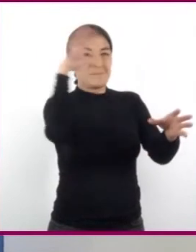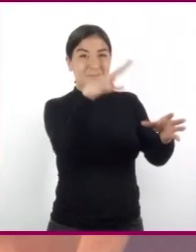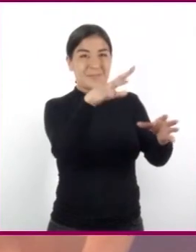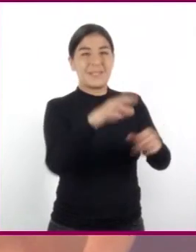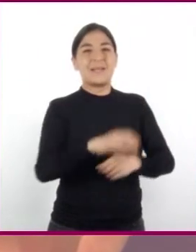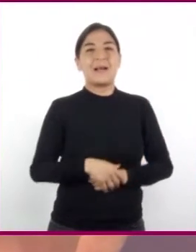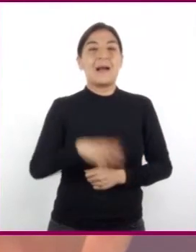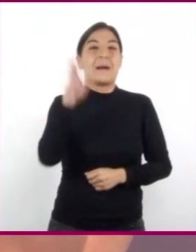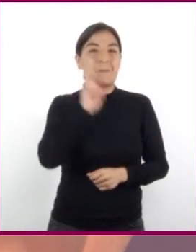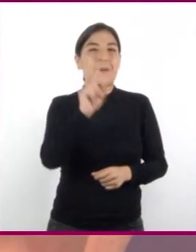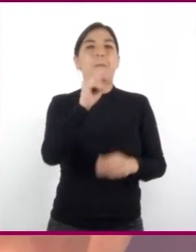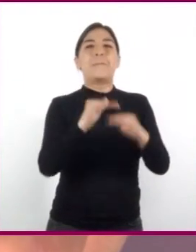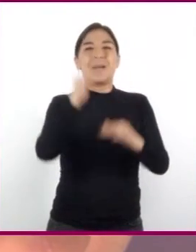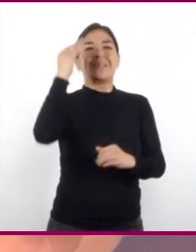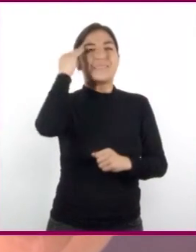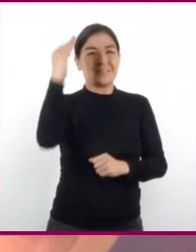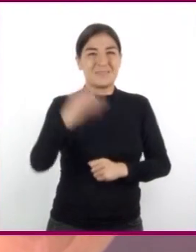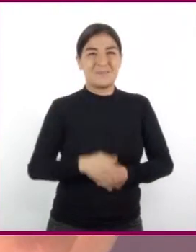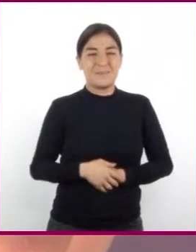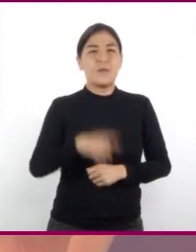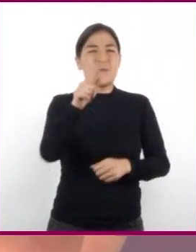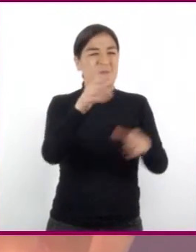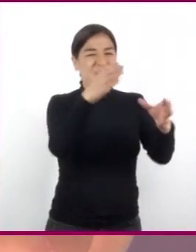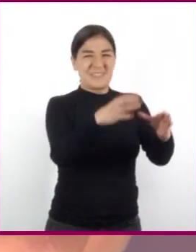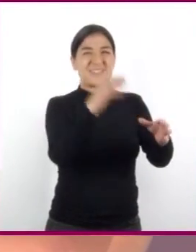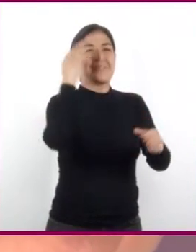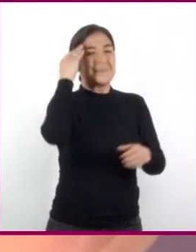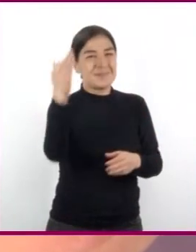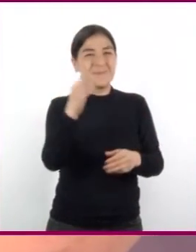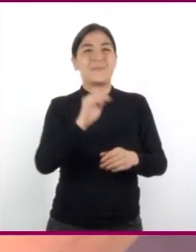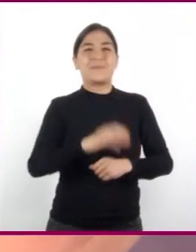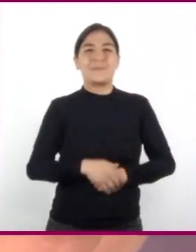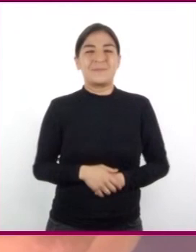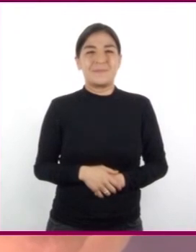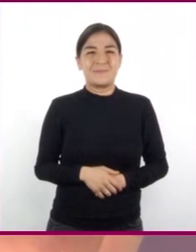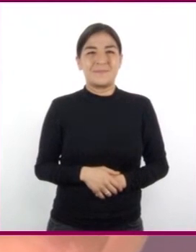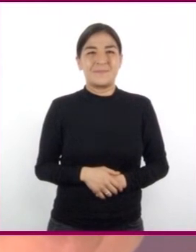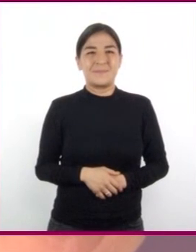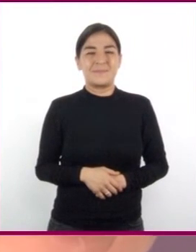posible, un poco más. Déjenlo un poco más de tiempo.